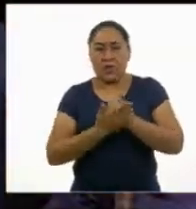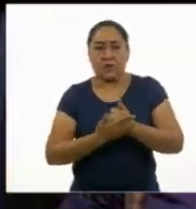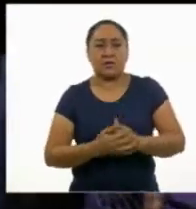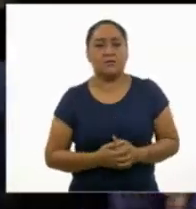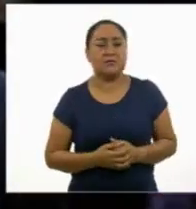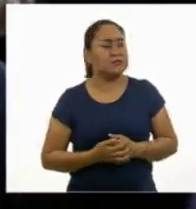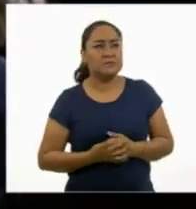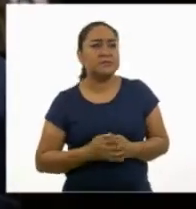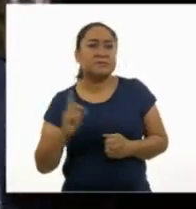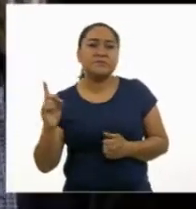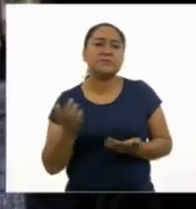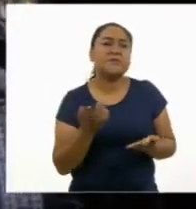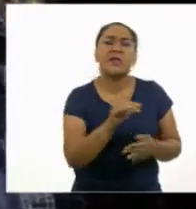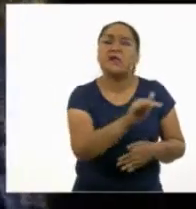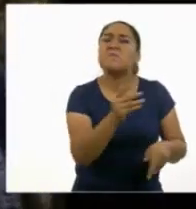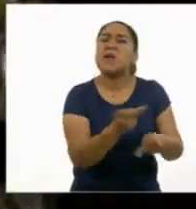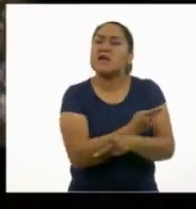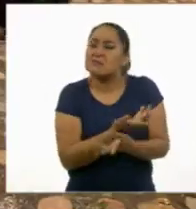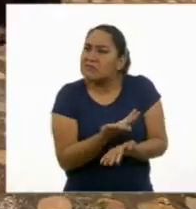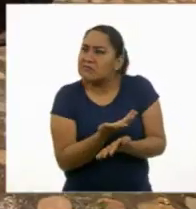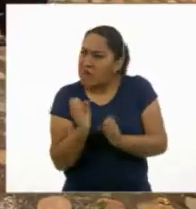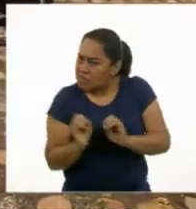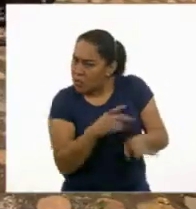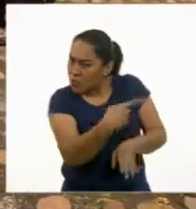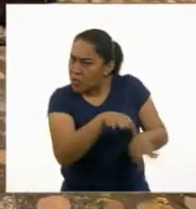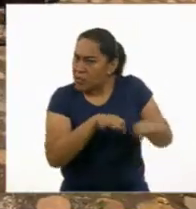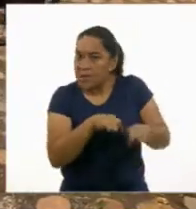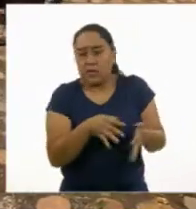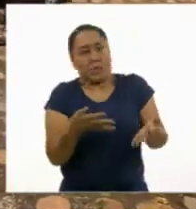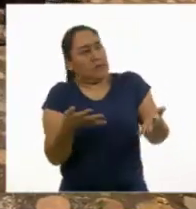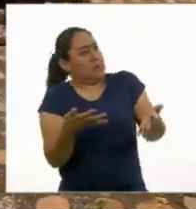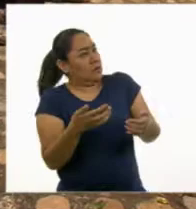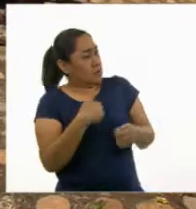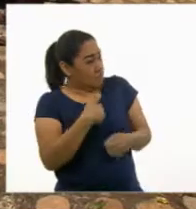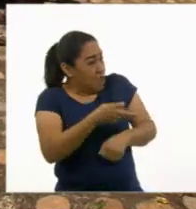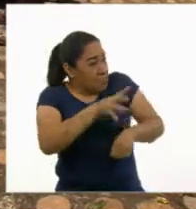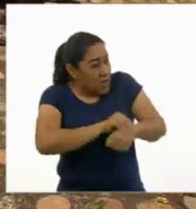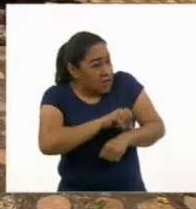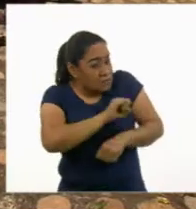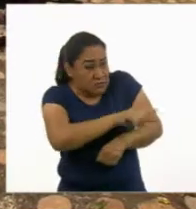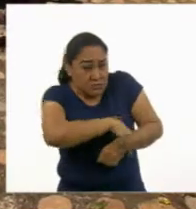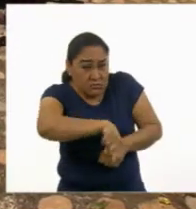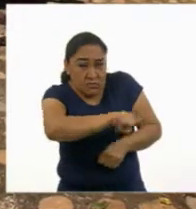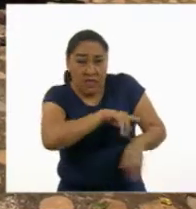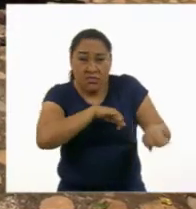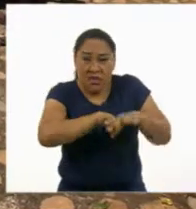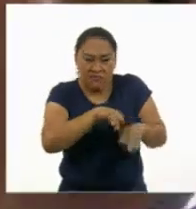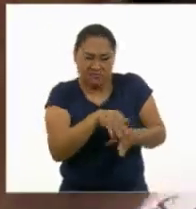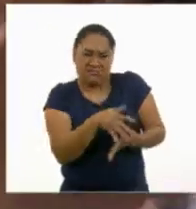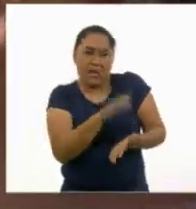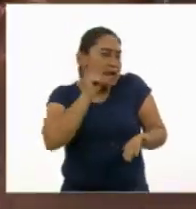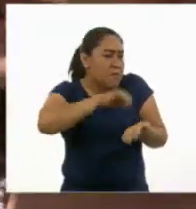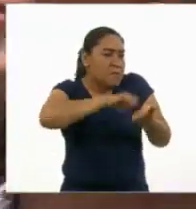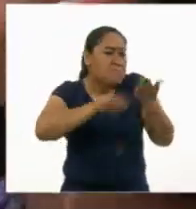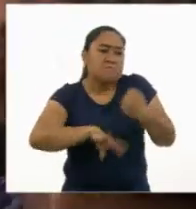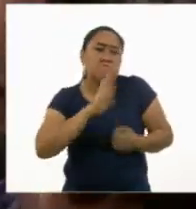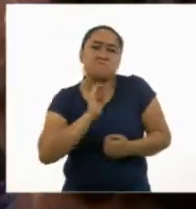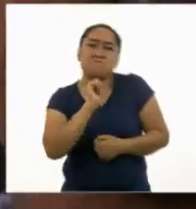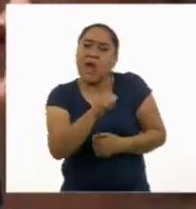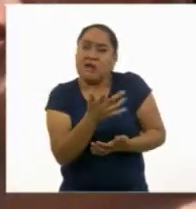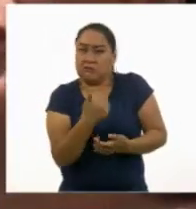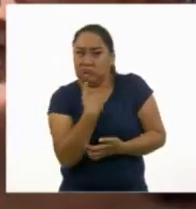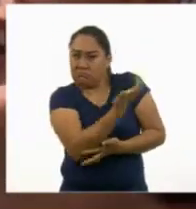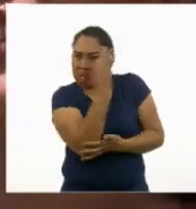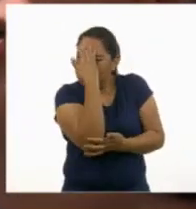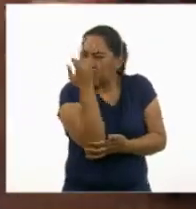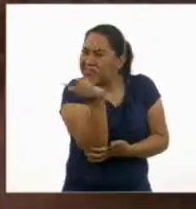¿Qué está pasando aquí? ¿Por qué no lo dejan trabajar? ¿Cómo vamos a permitir que esté cerca de nuestros hijos dando sus malos ejemplos? No los conocemos de